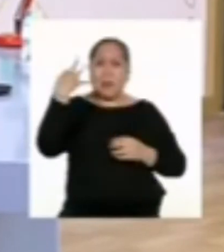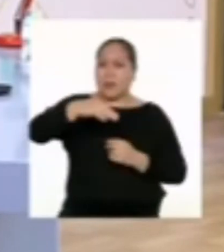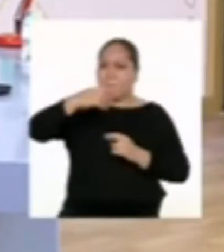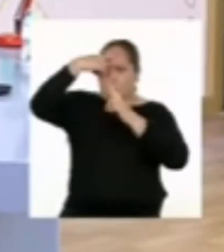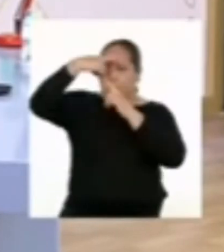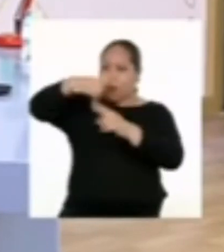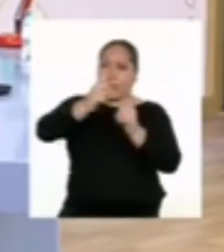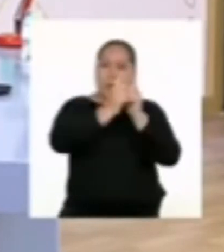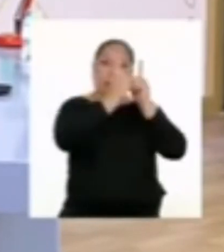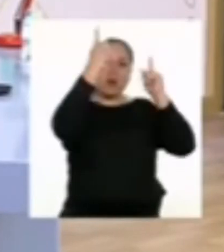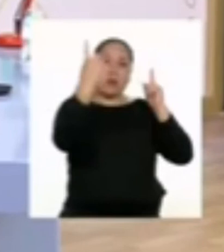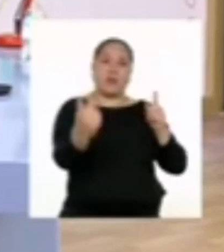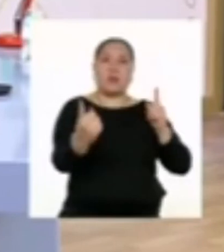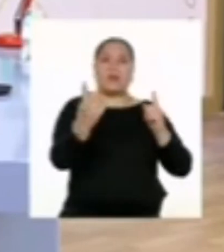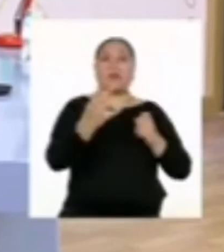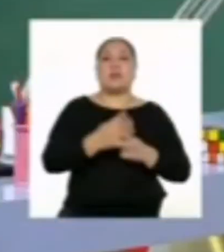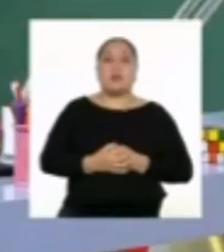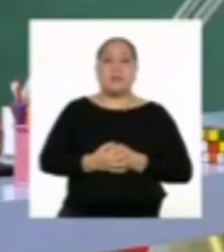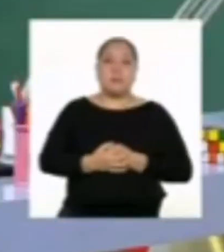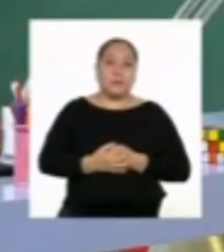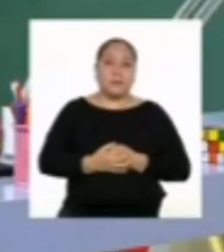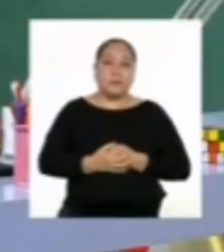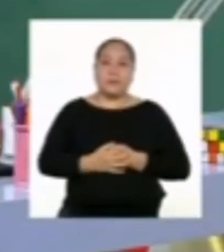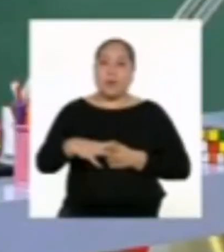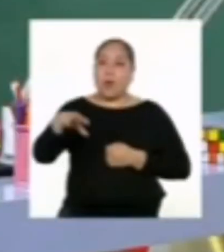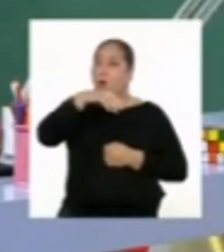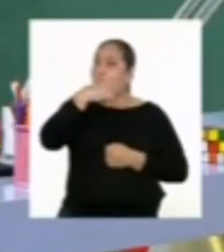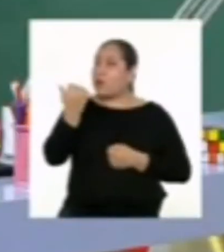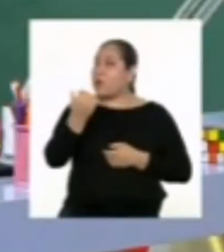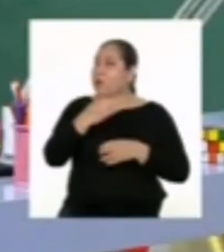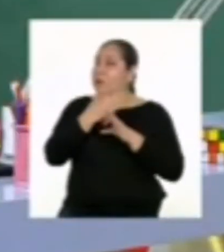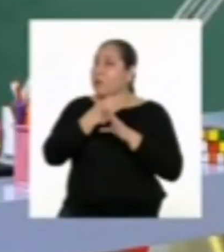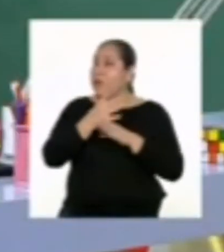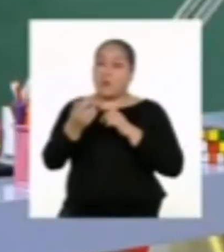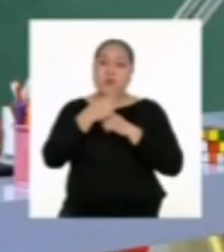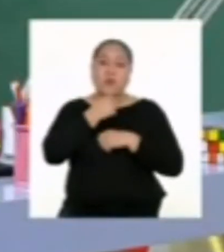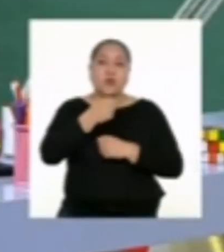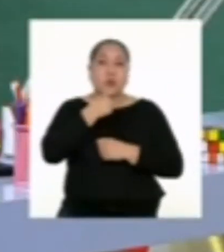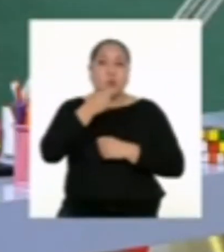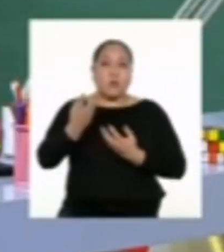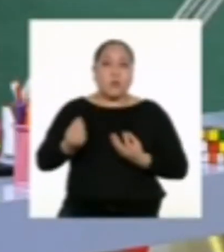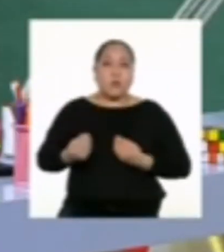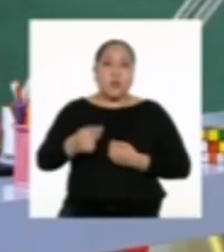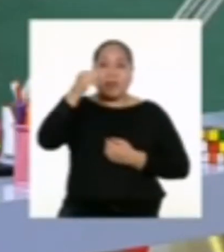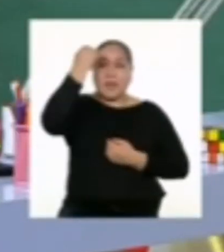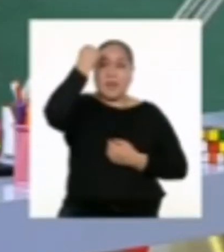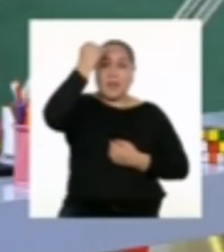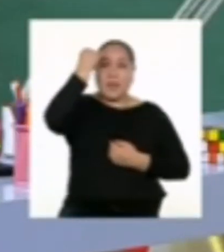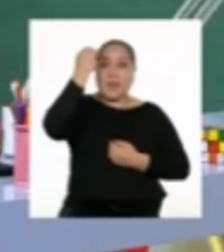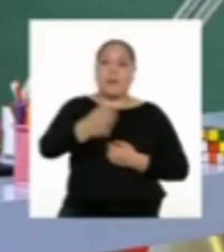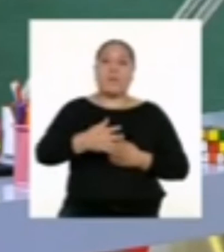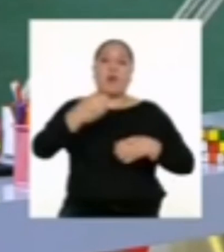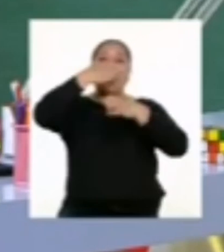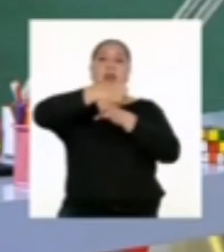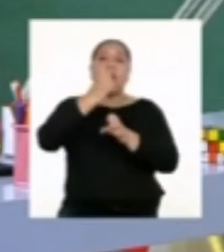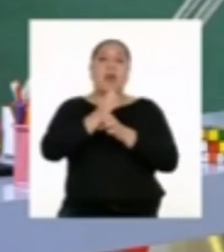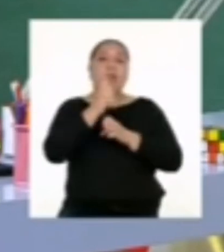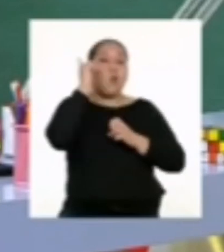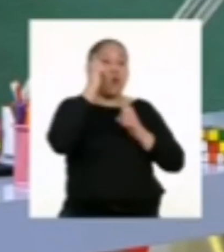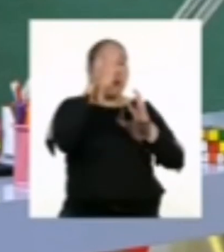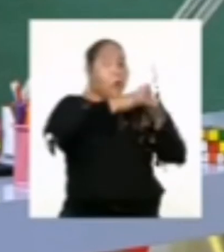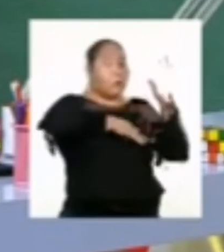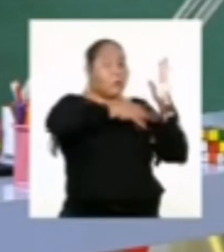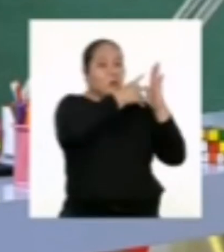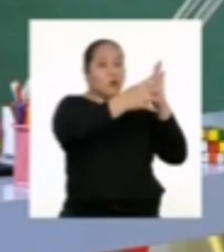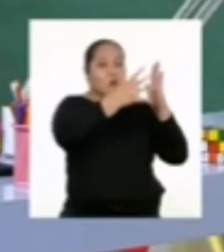siempre respetando la distancia social. Otra de las cosas que me gustaron mucho fue esa propuesta por crear una rutina,